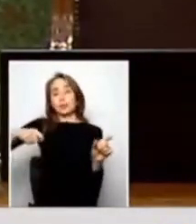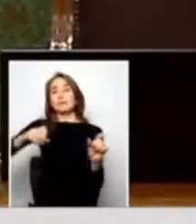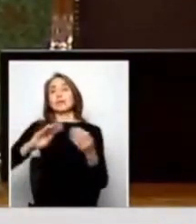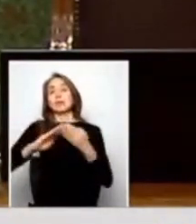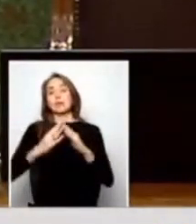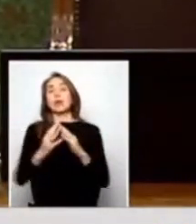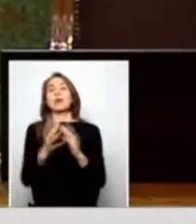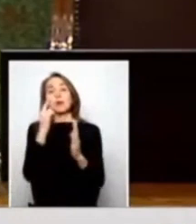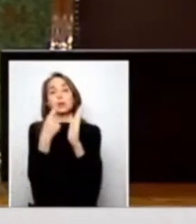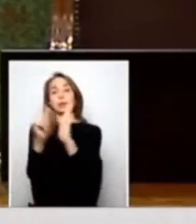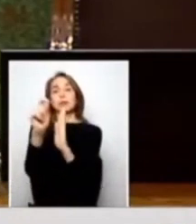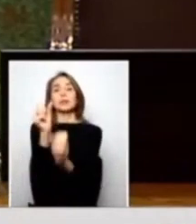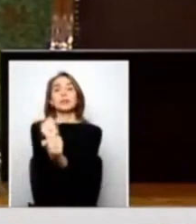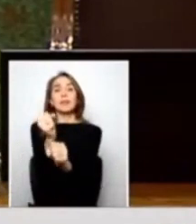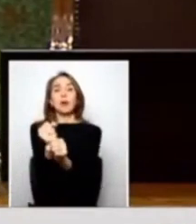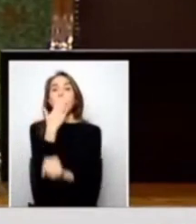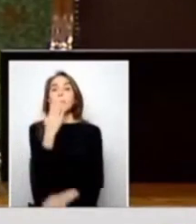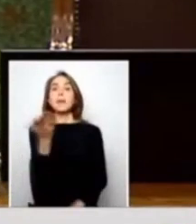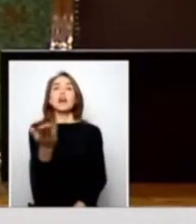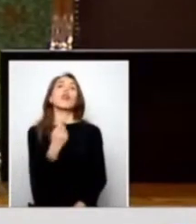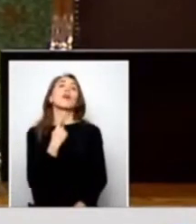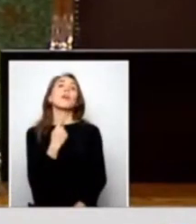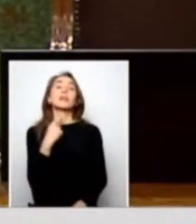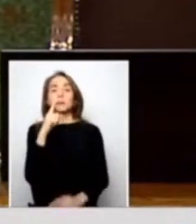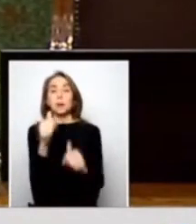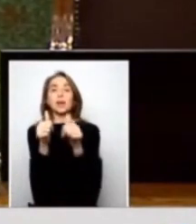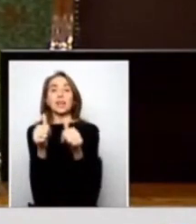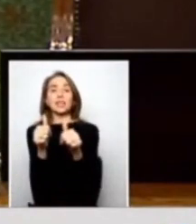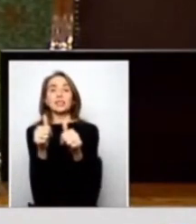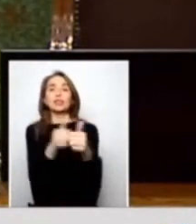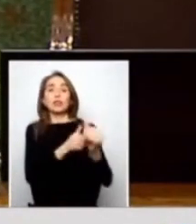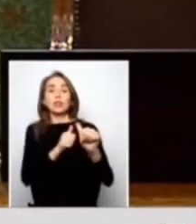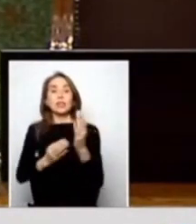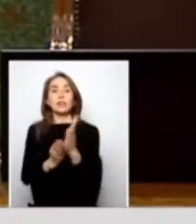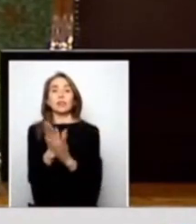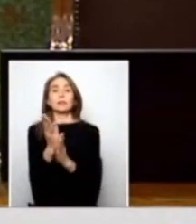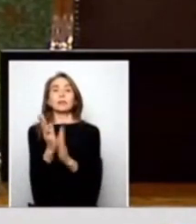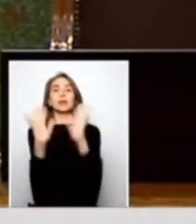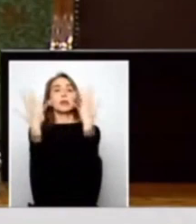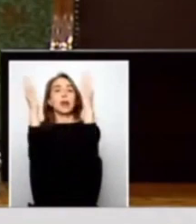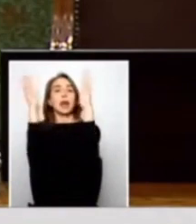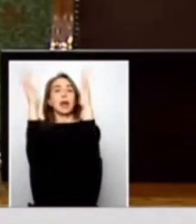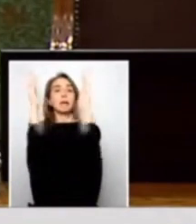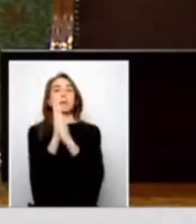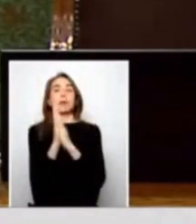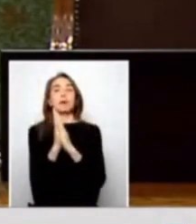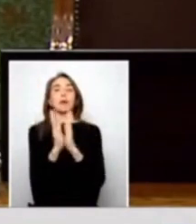deseos de éxito en los desafíos que emprenden. Un aplauso, por favor, para la Biblioteca del Congreso Nacional.